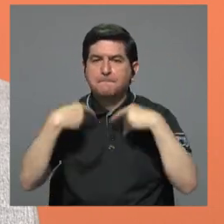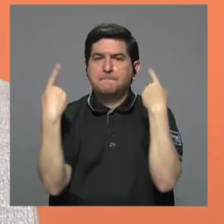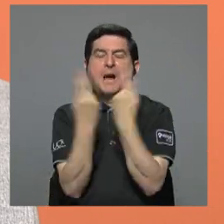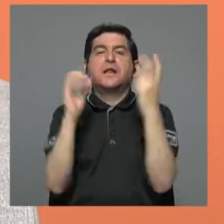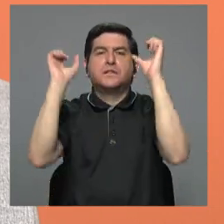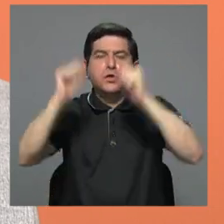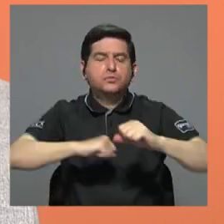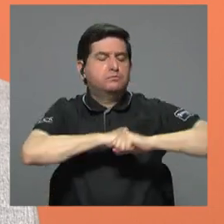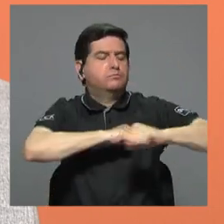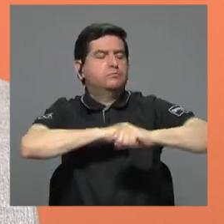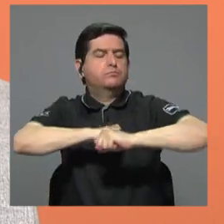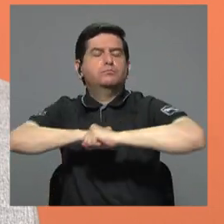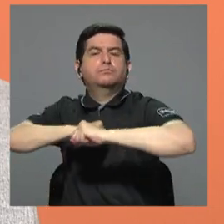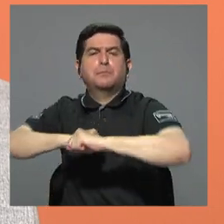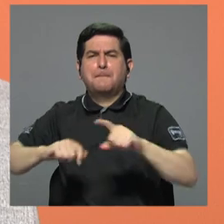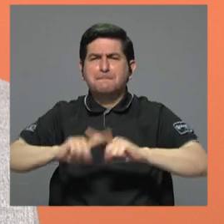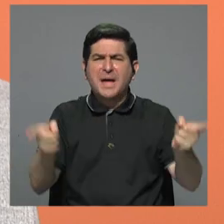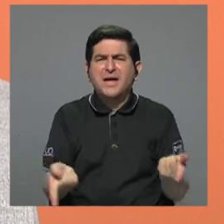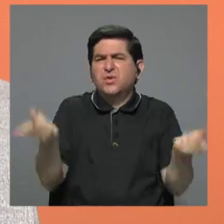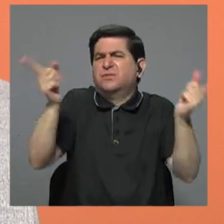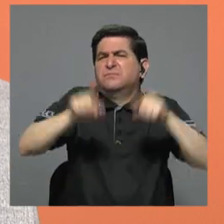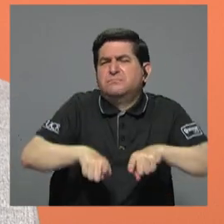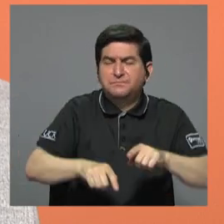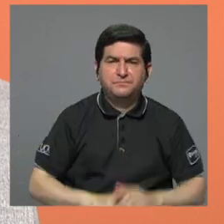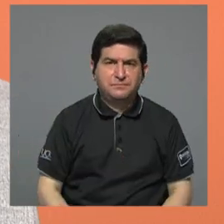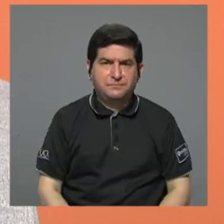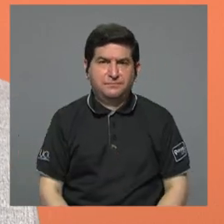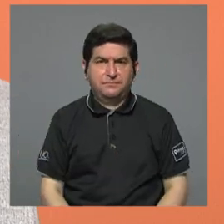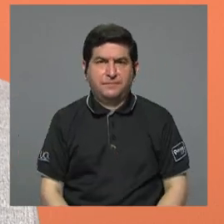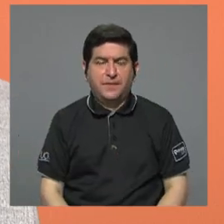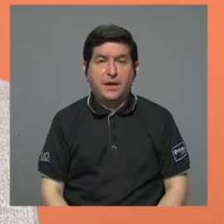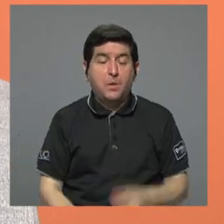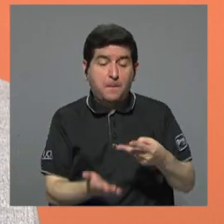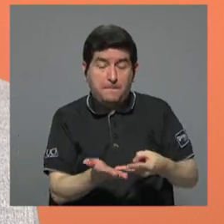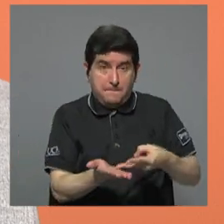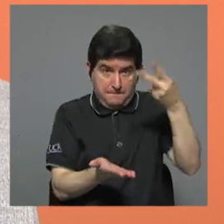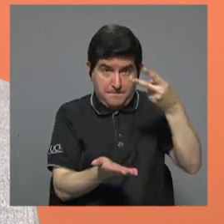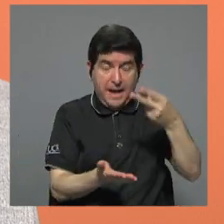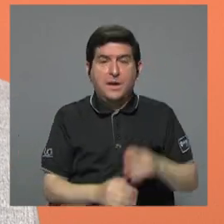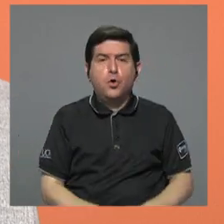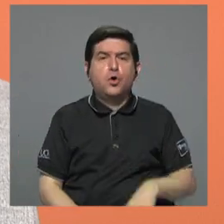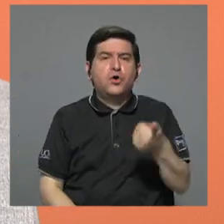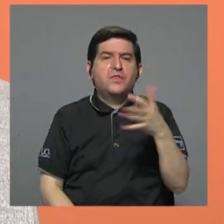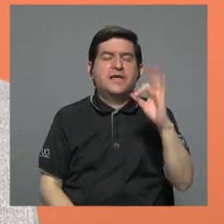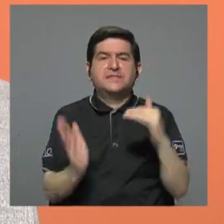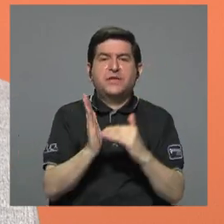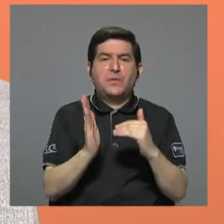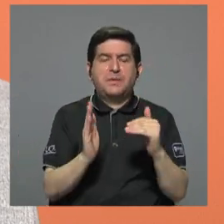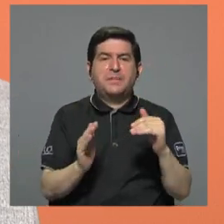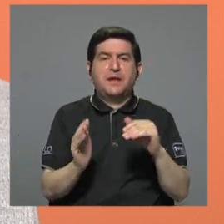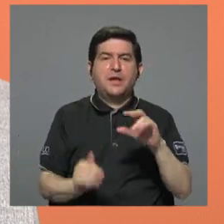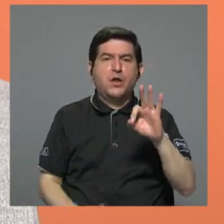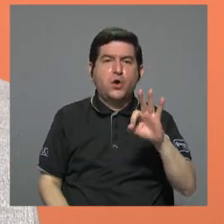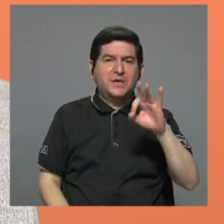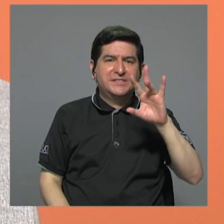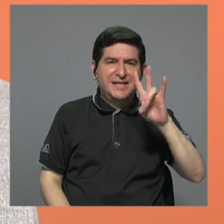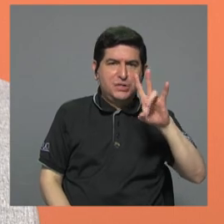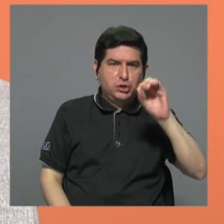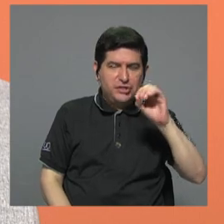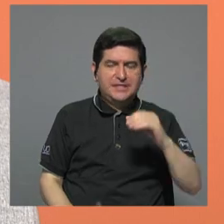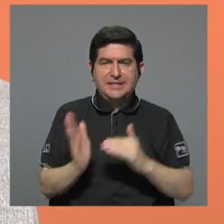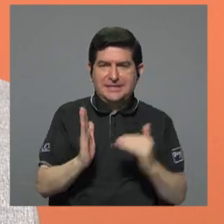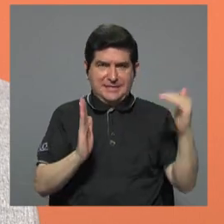puedan hacer propaganda. Pero, ¿qué está ocurriendo? Bueno, hay un monto de 19 mil 970 millones